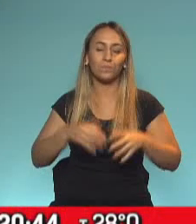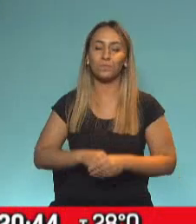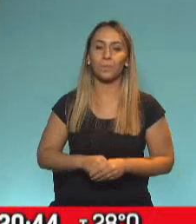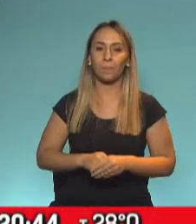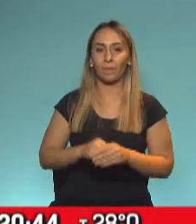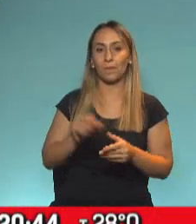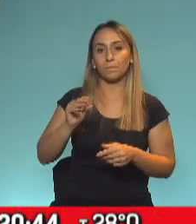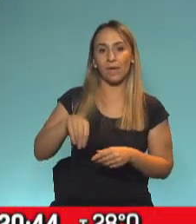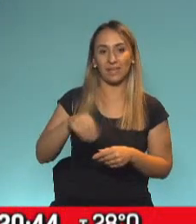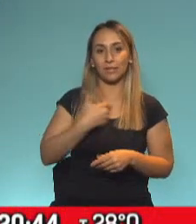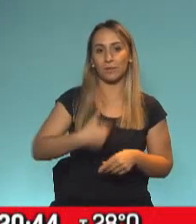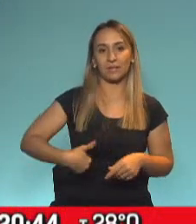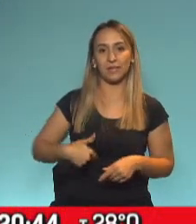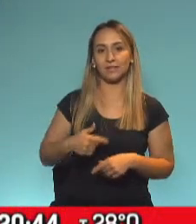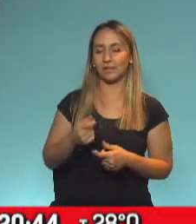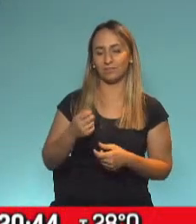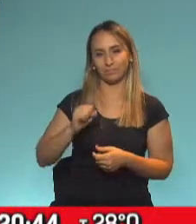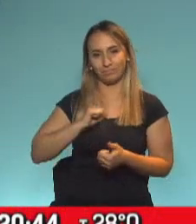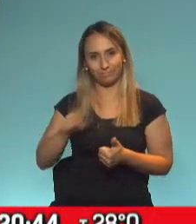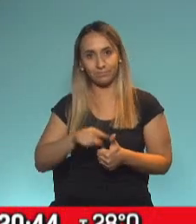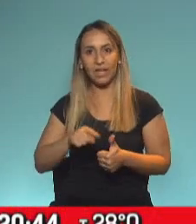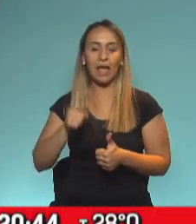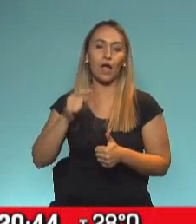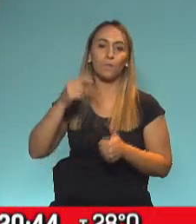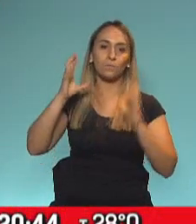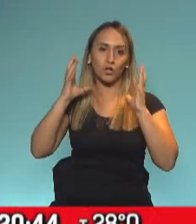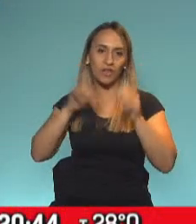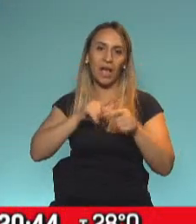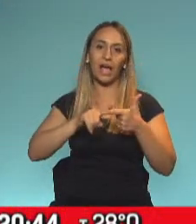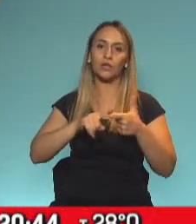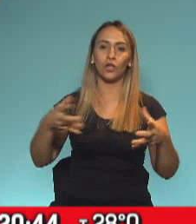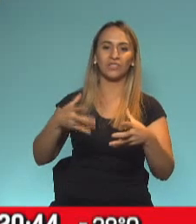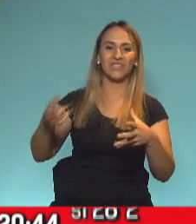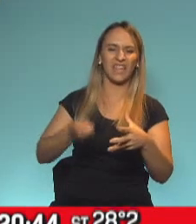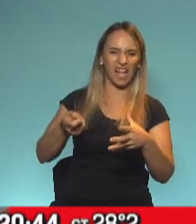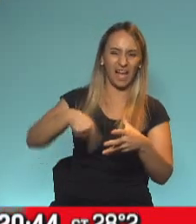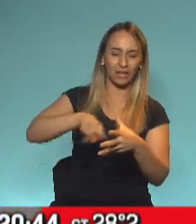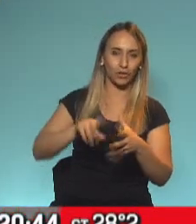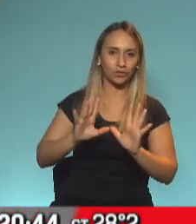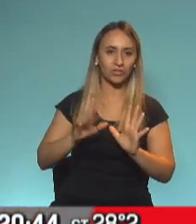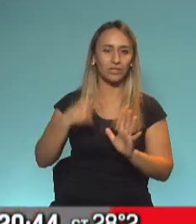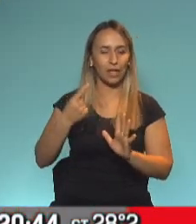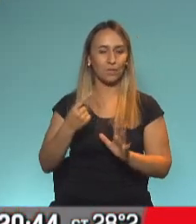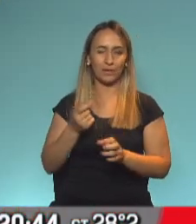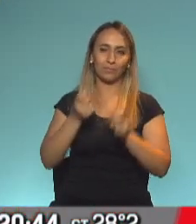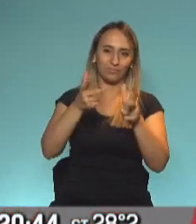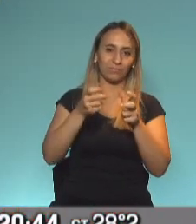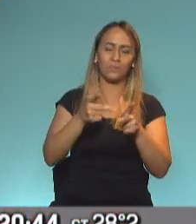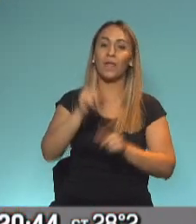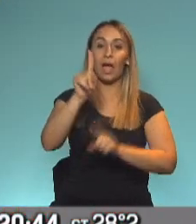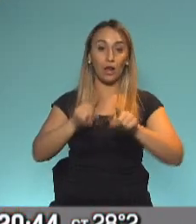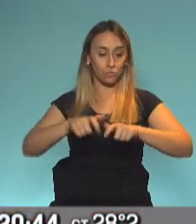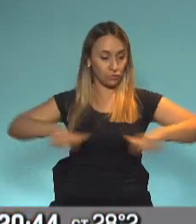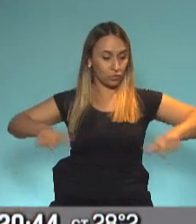los guiños que tiró el presidente a Hugo Moyano, al sindicalismo, siempre los mencionan en sus discursos. Quienes faltaban en el escenario fueron nombrados por